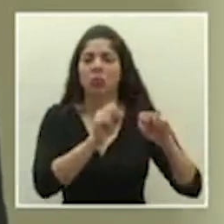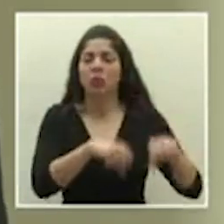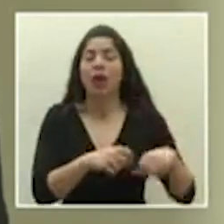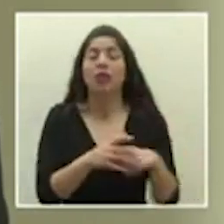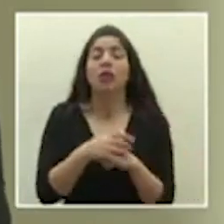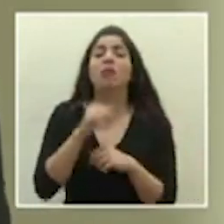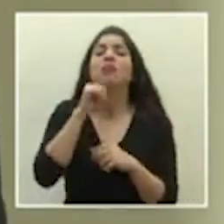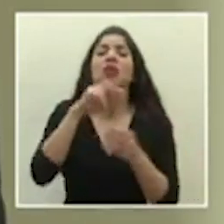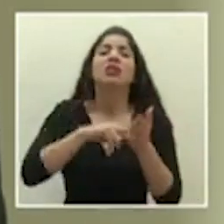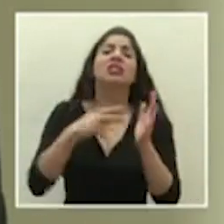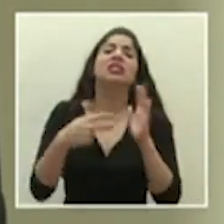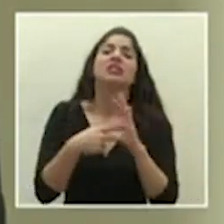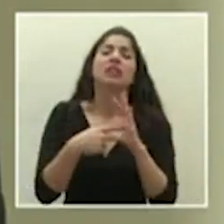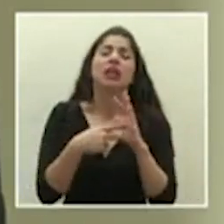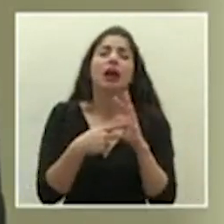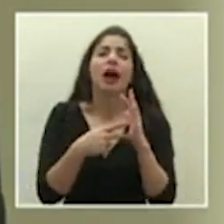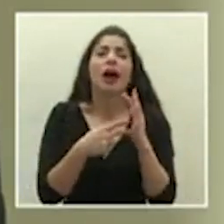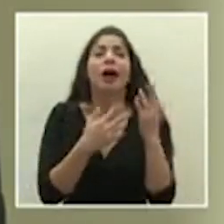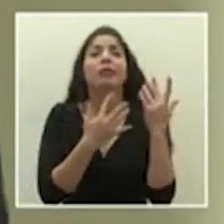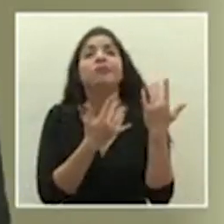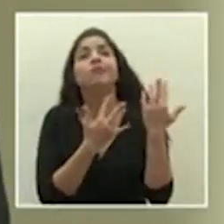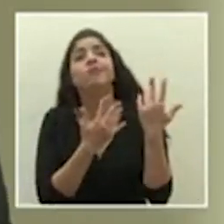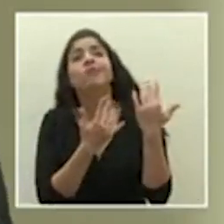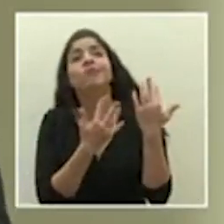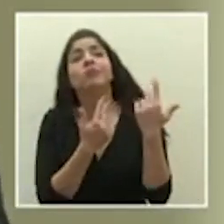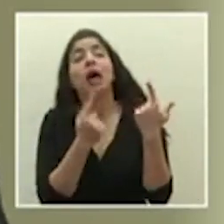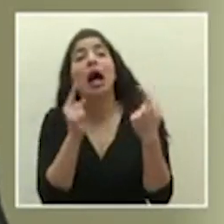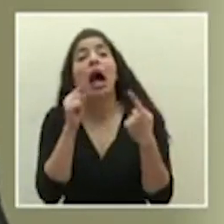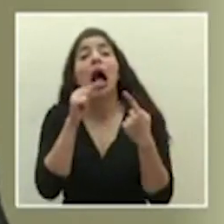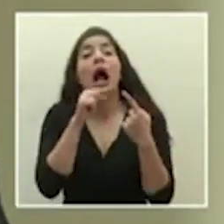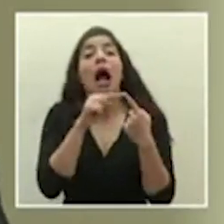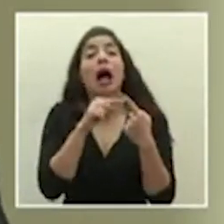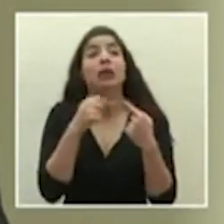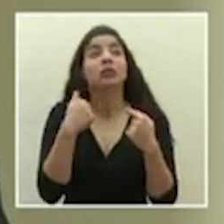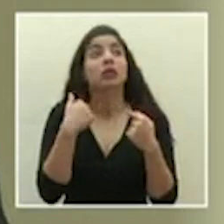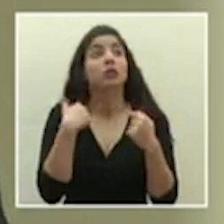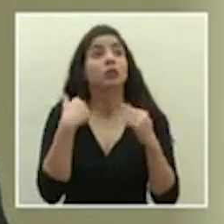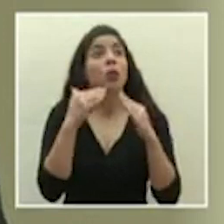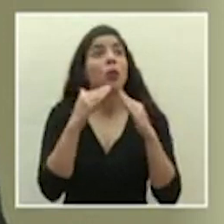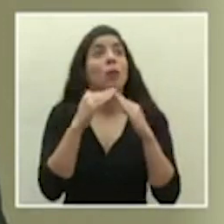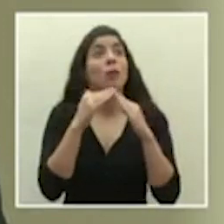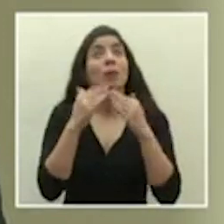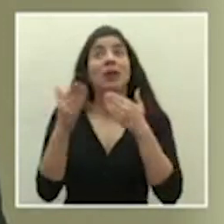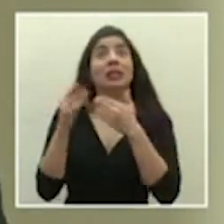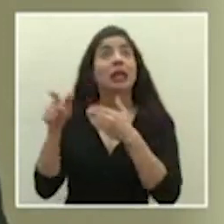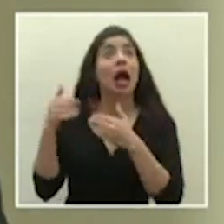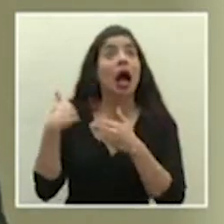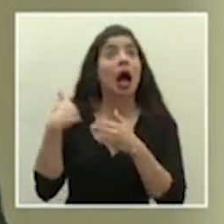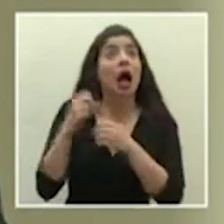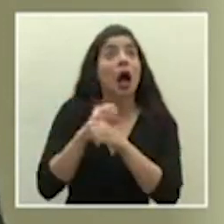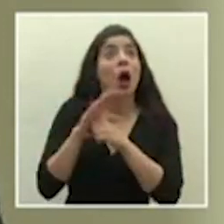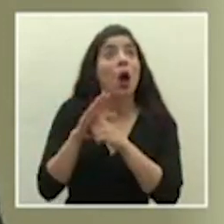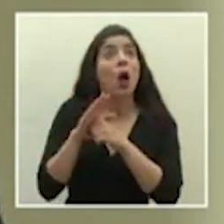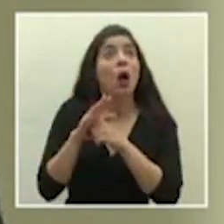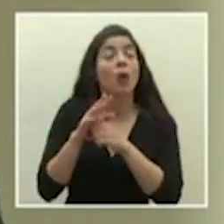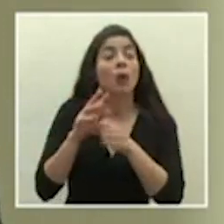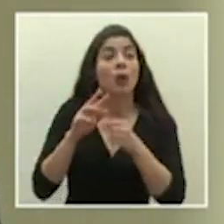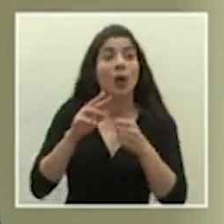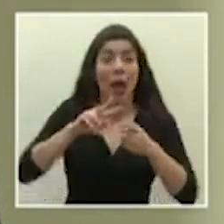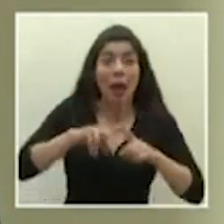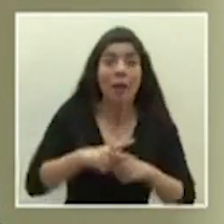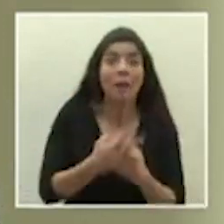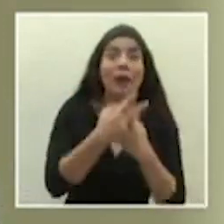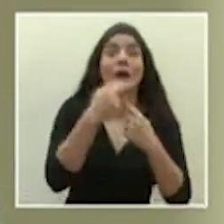esperar a que existan casos cerca de mi comunidad para